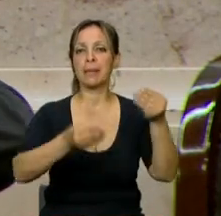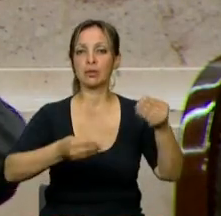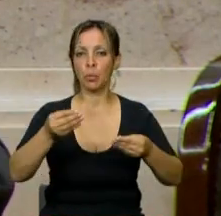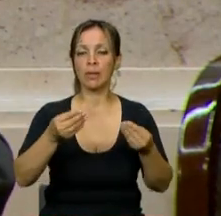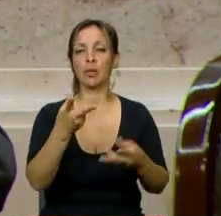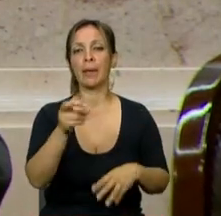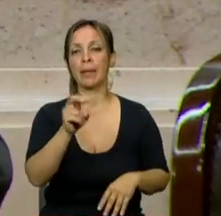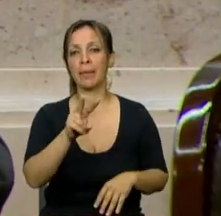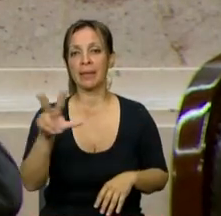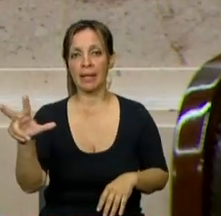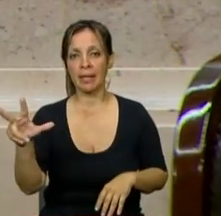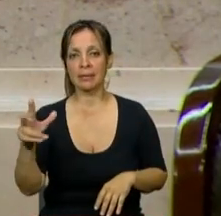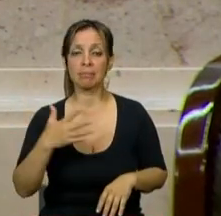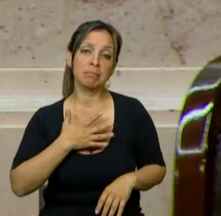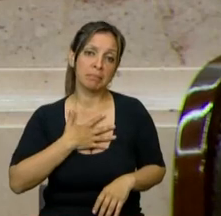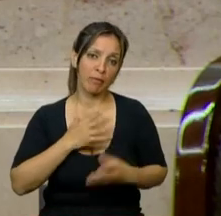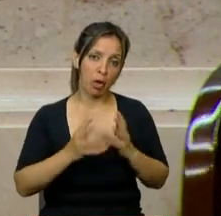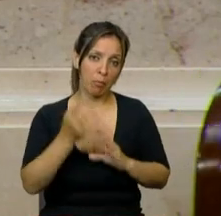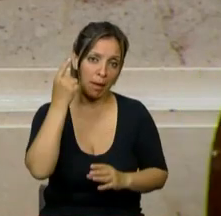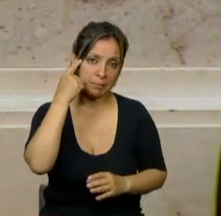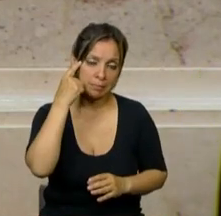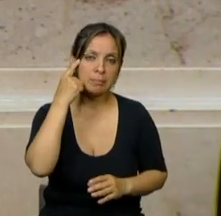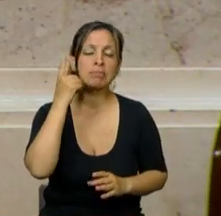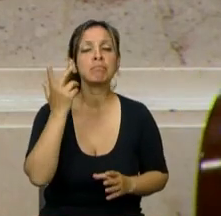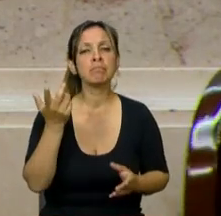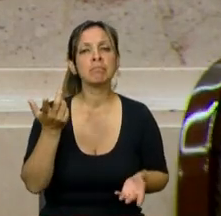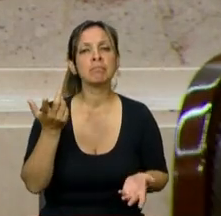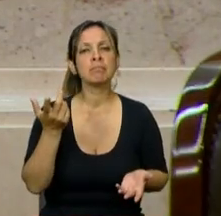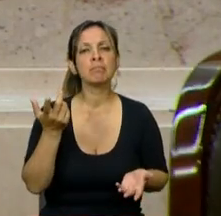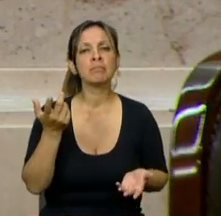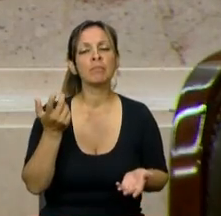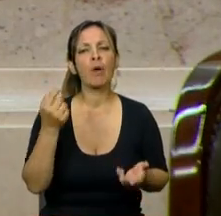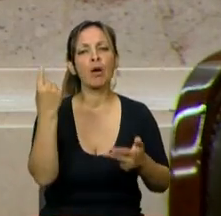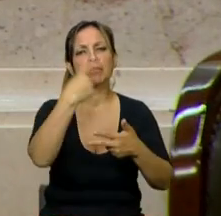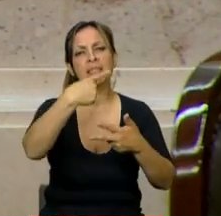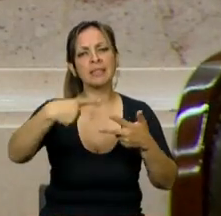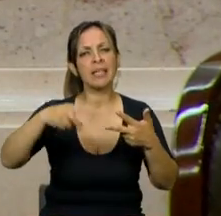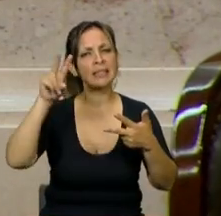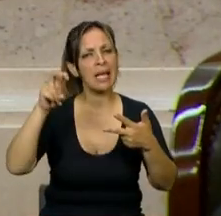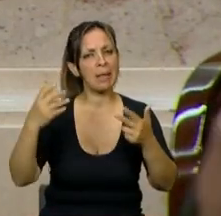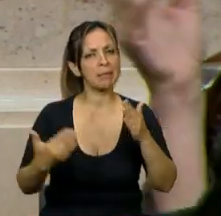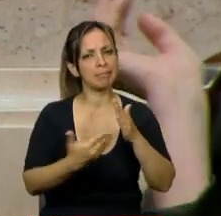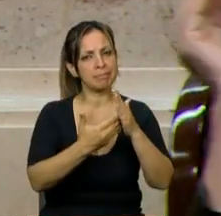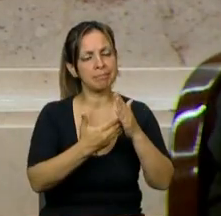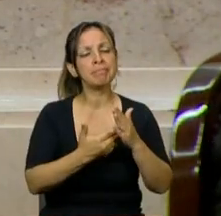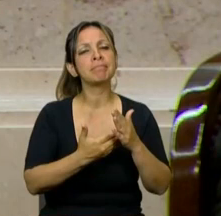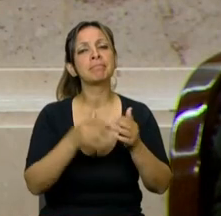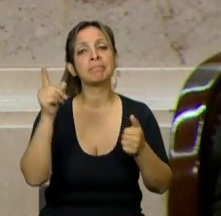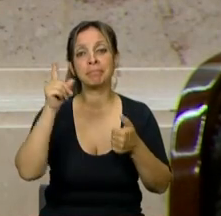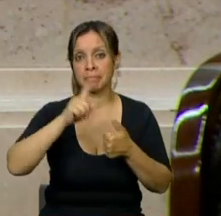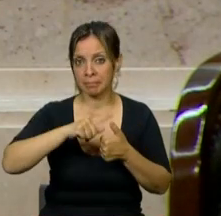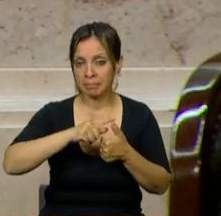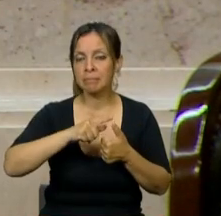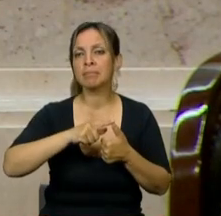a mi criterio, signado por tres cuestiones. La primera cuestión,